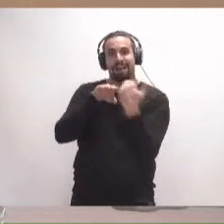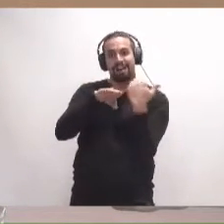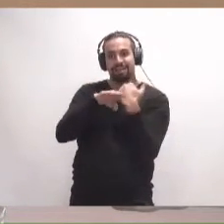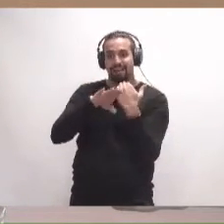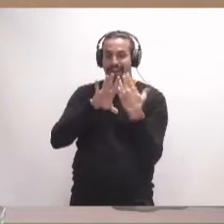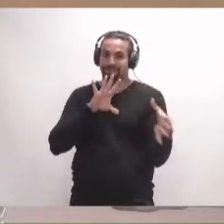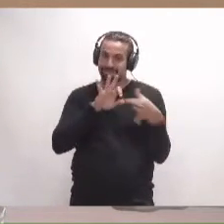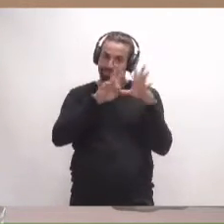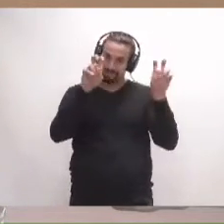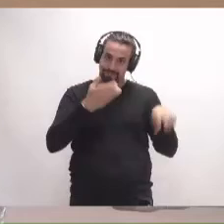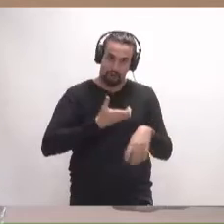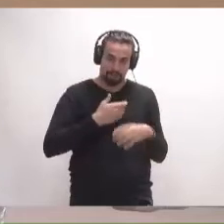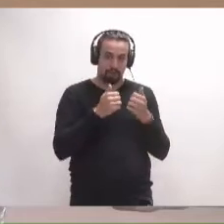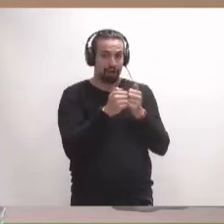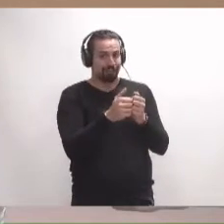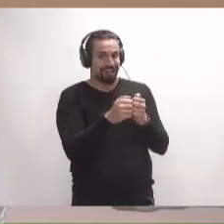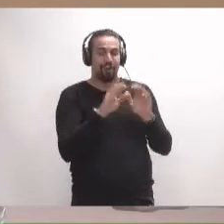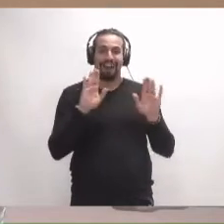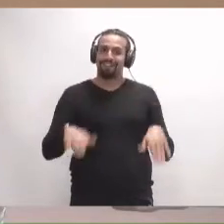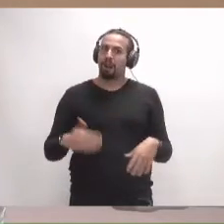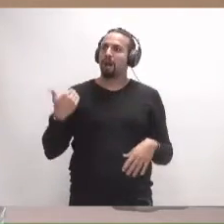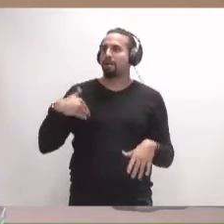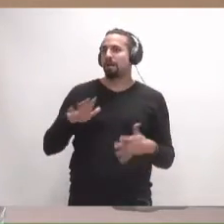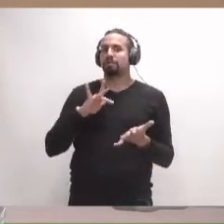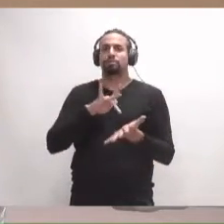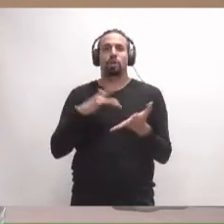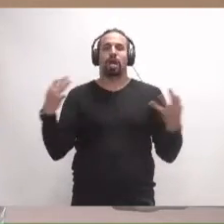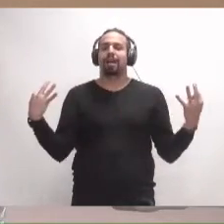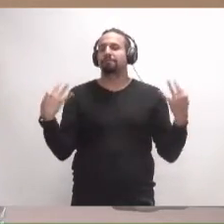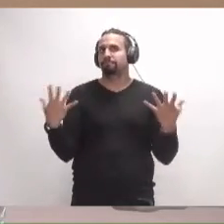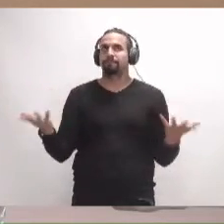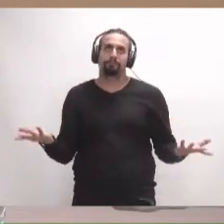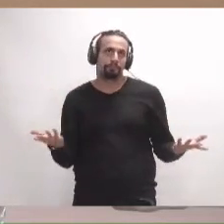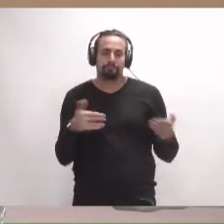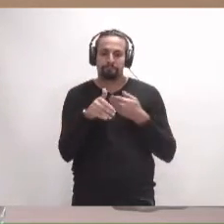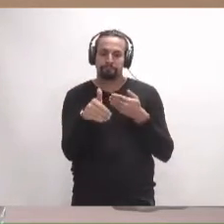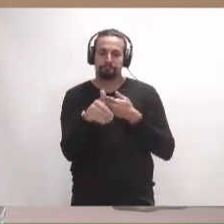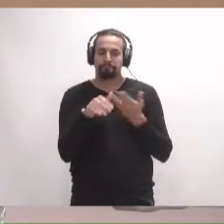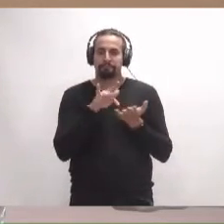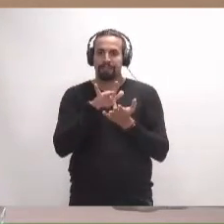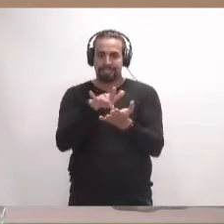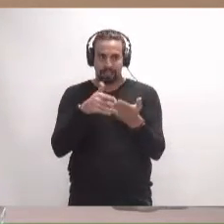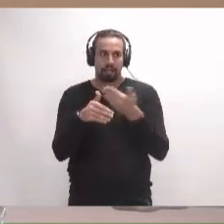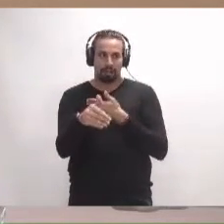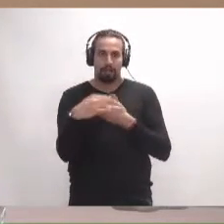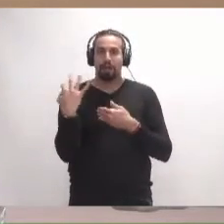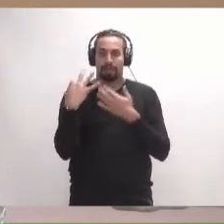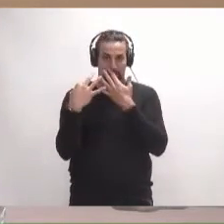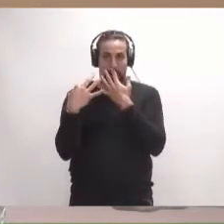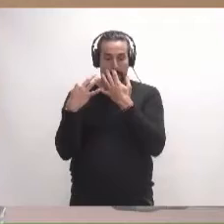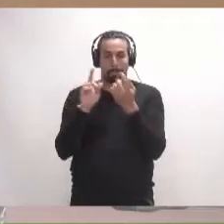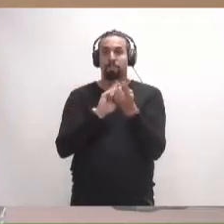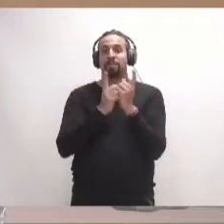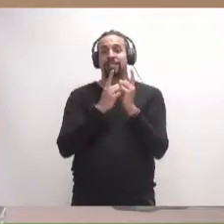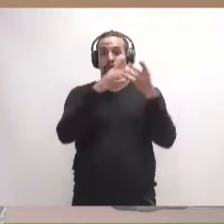Rosario, que ha hecho que, bueno, al final, en próxima fecha, tenga que hacerse una modificación